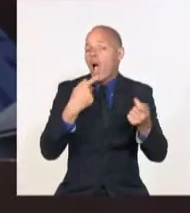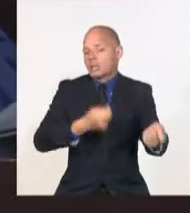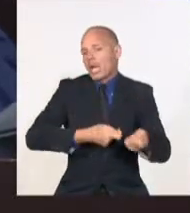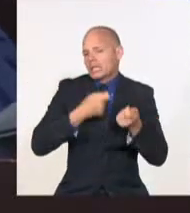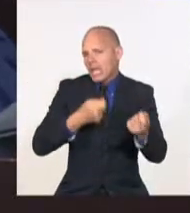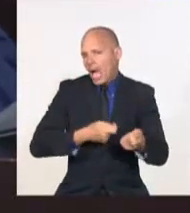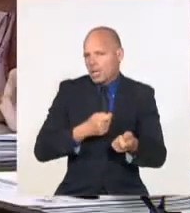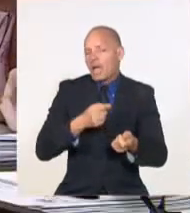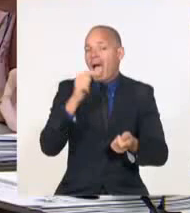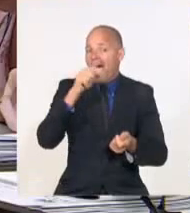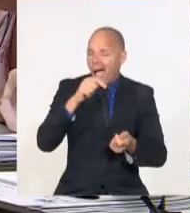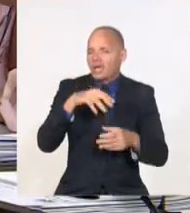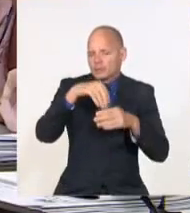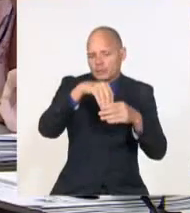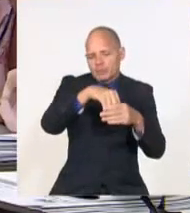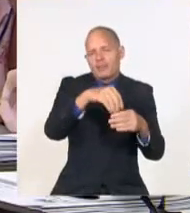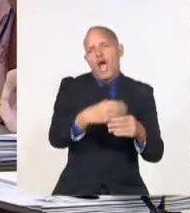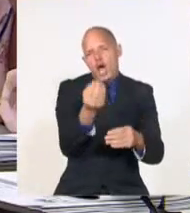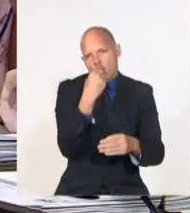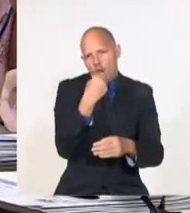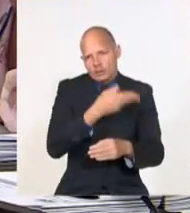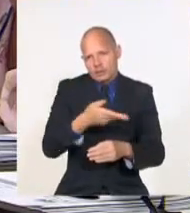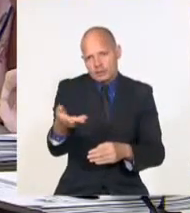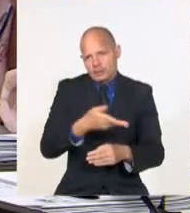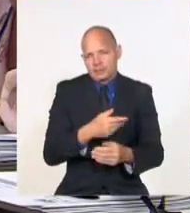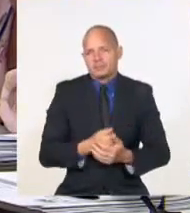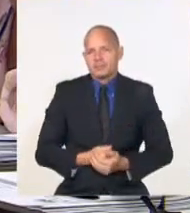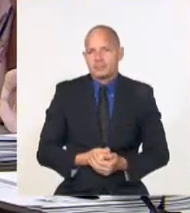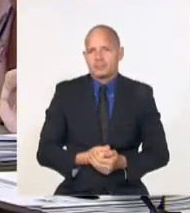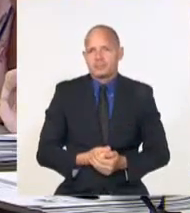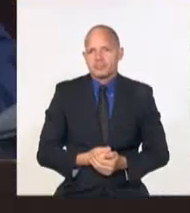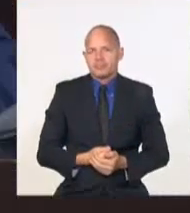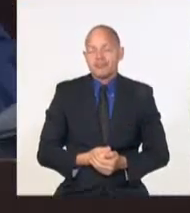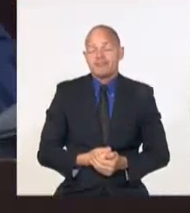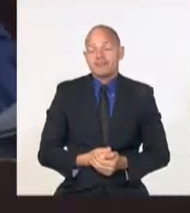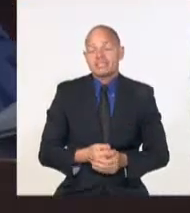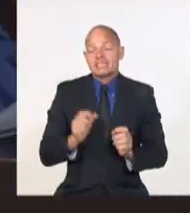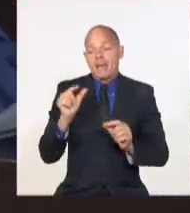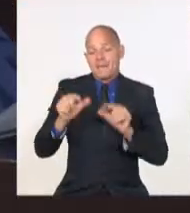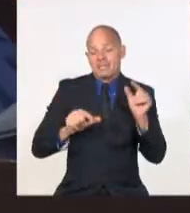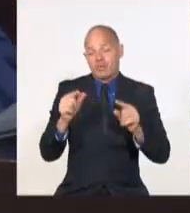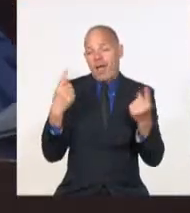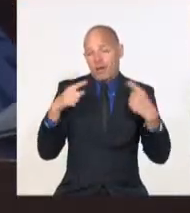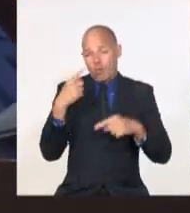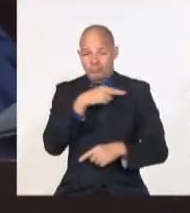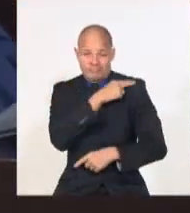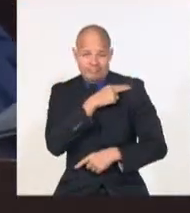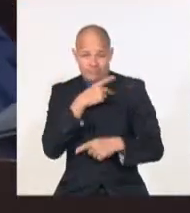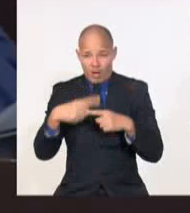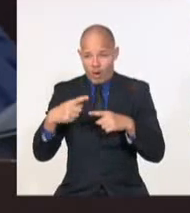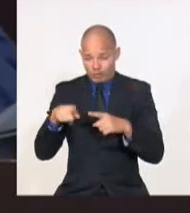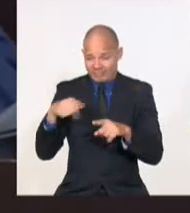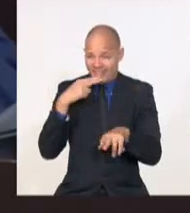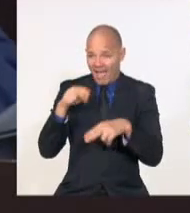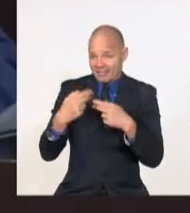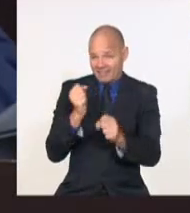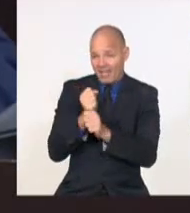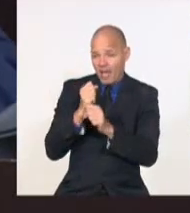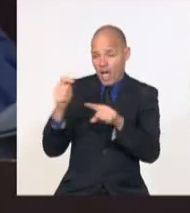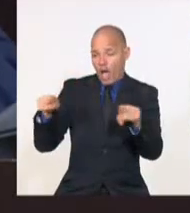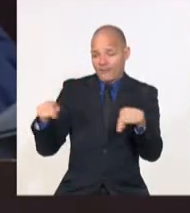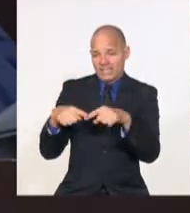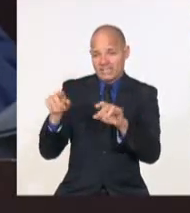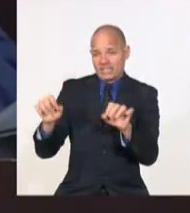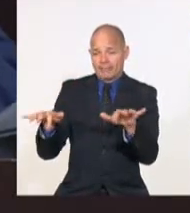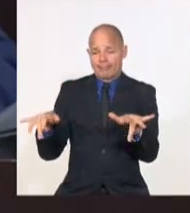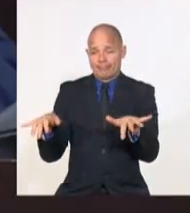y está en subordinación. Mucha gente en la parte burocrática, en la parte de oficina, en la parte no productiva